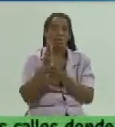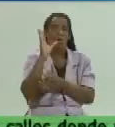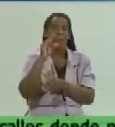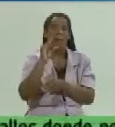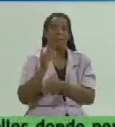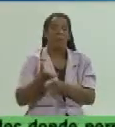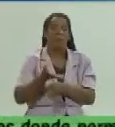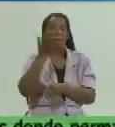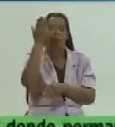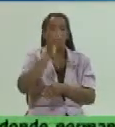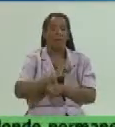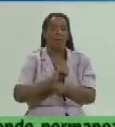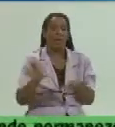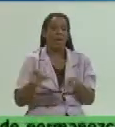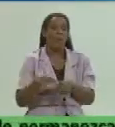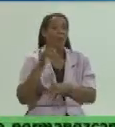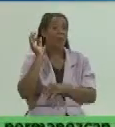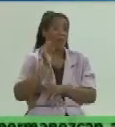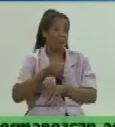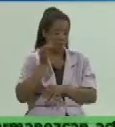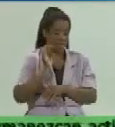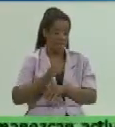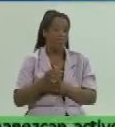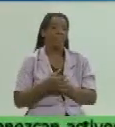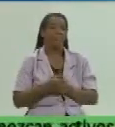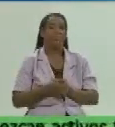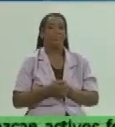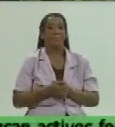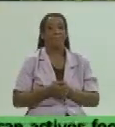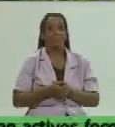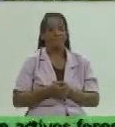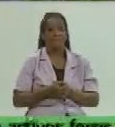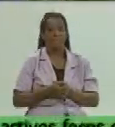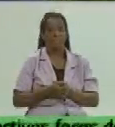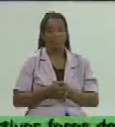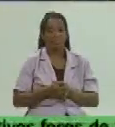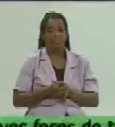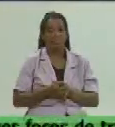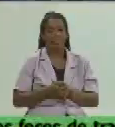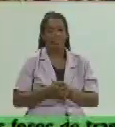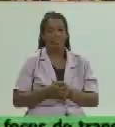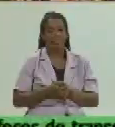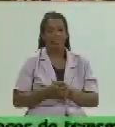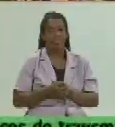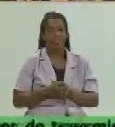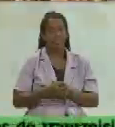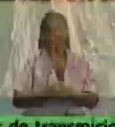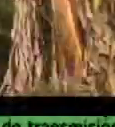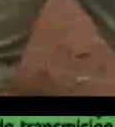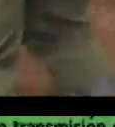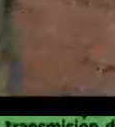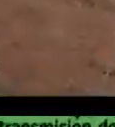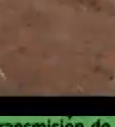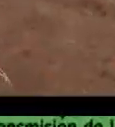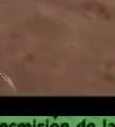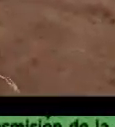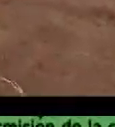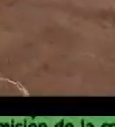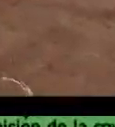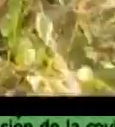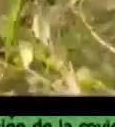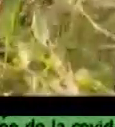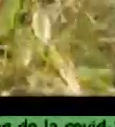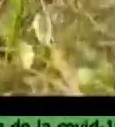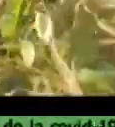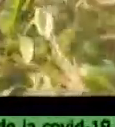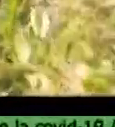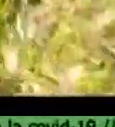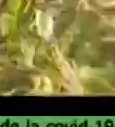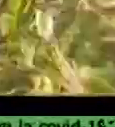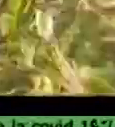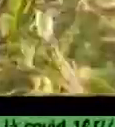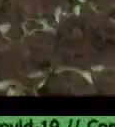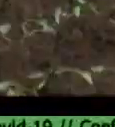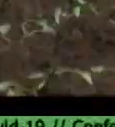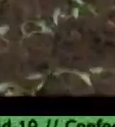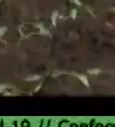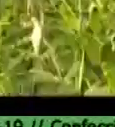que